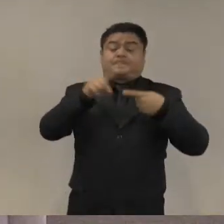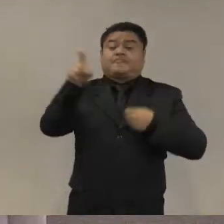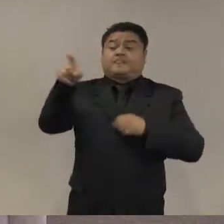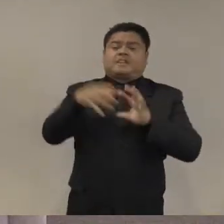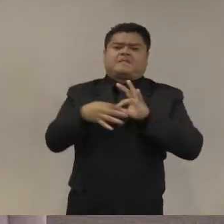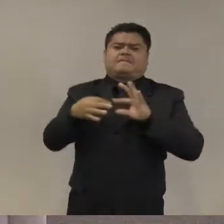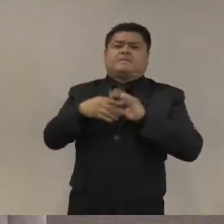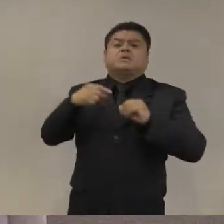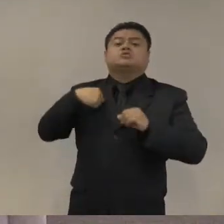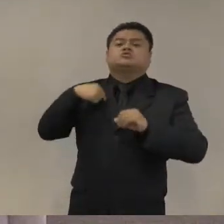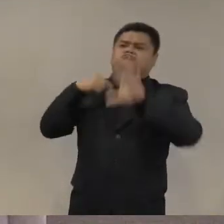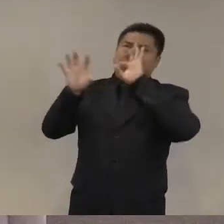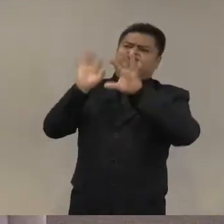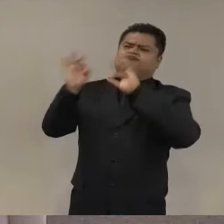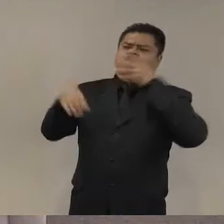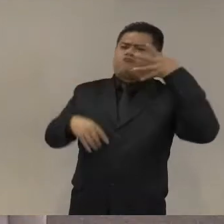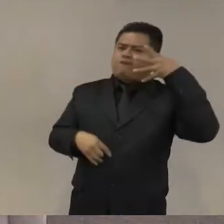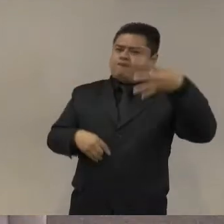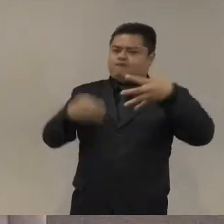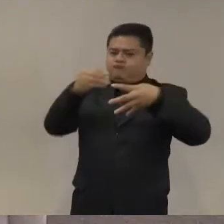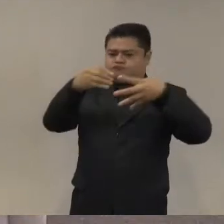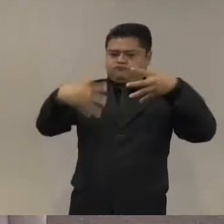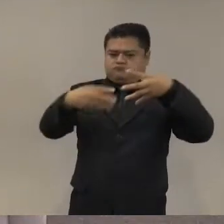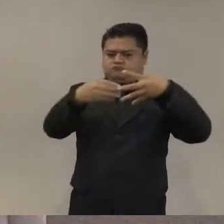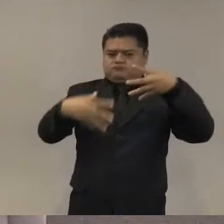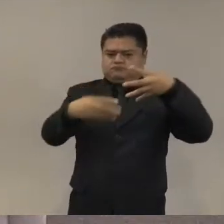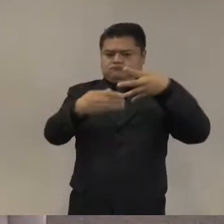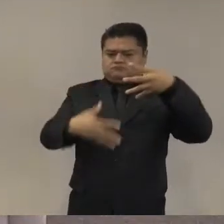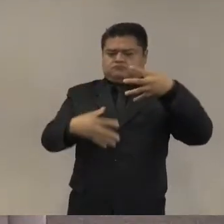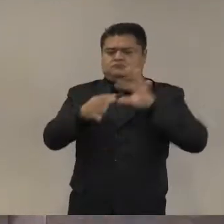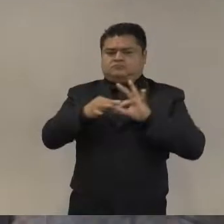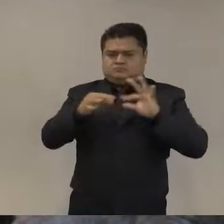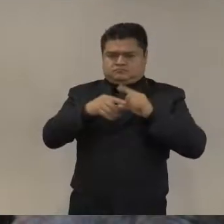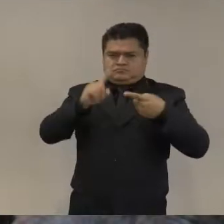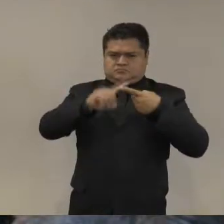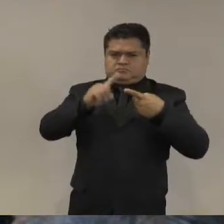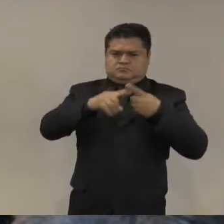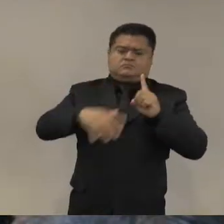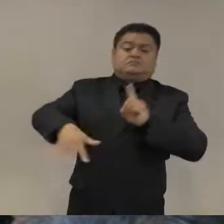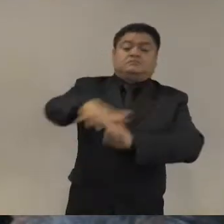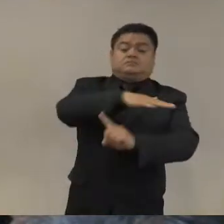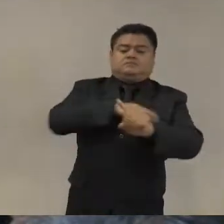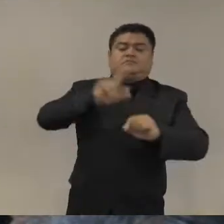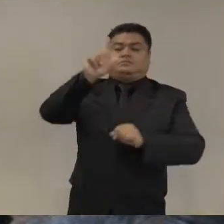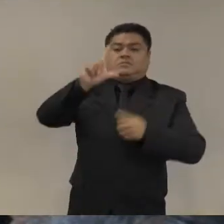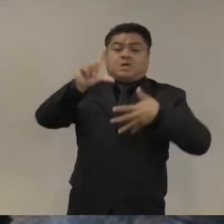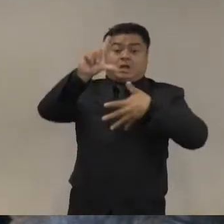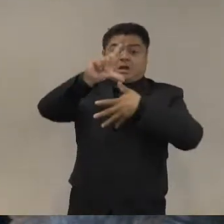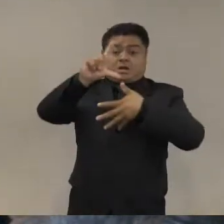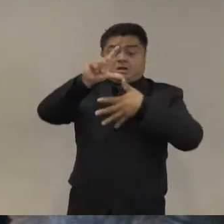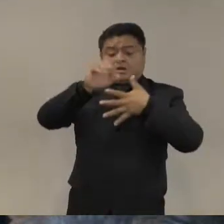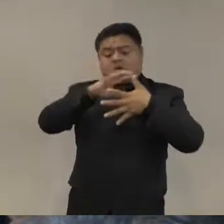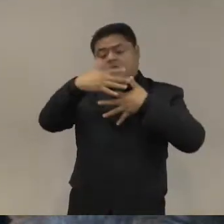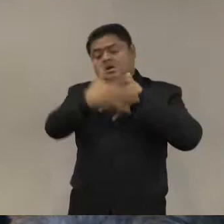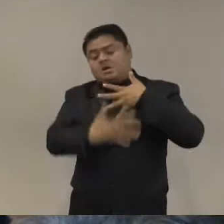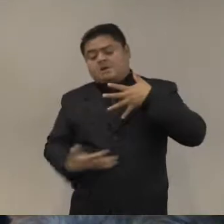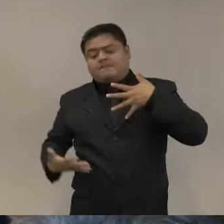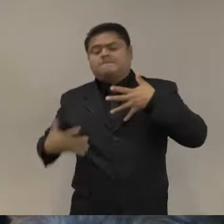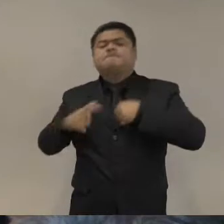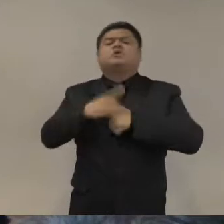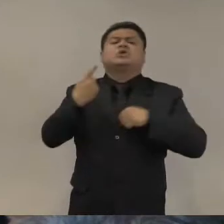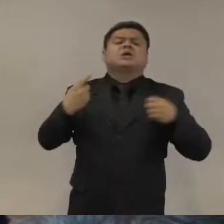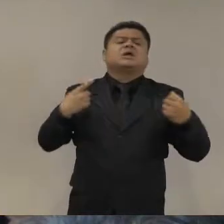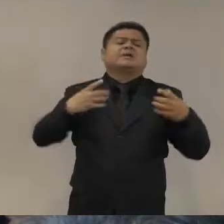muy puntuales el primero sería la parte de contexto la militarización en América Latina pasa ahora en un contexto donde